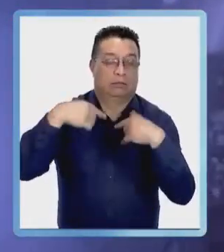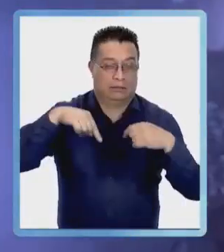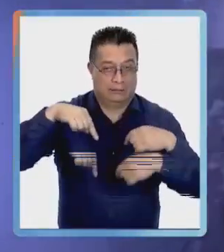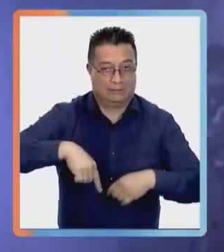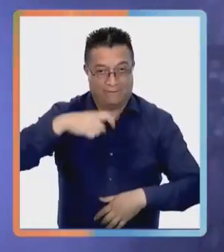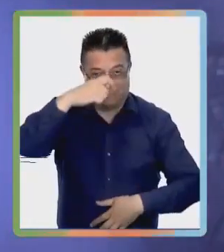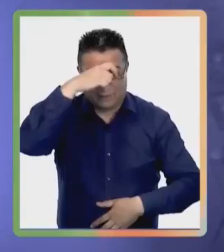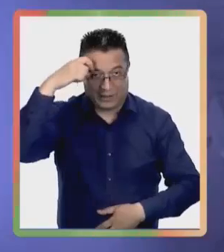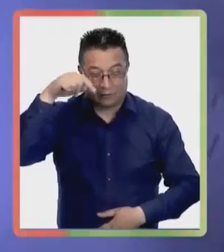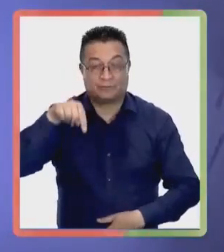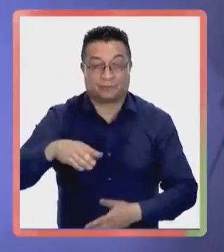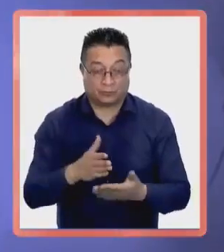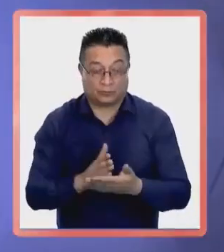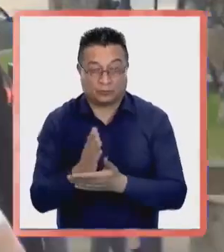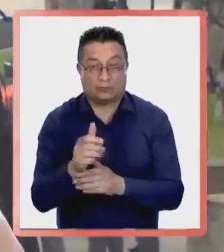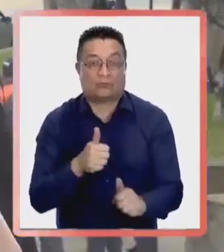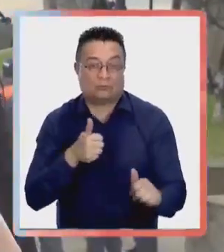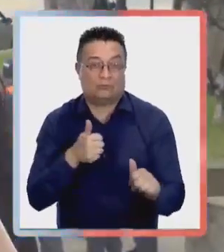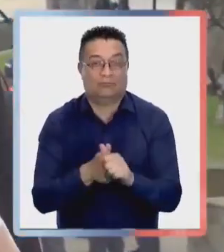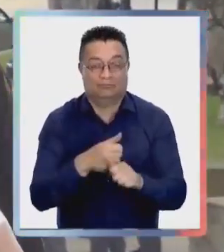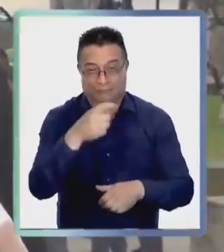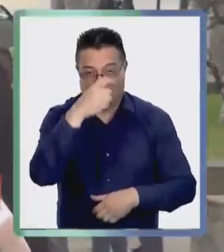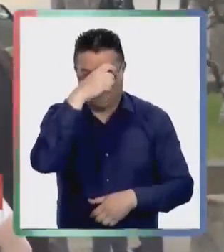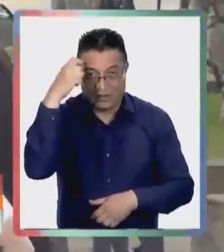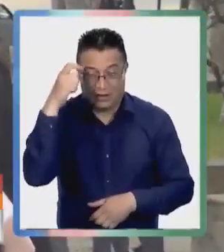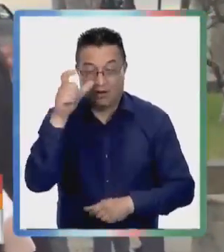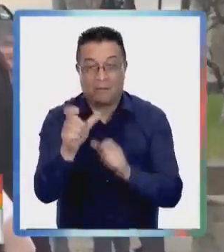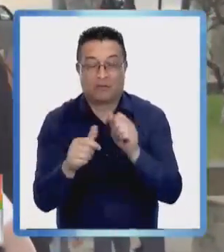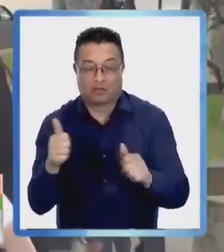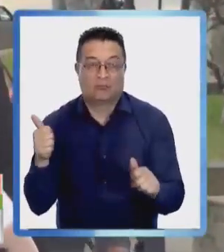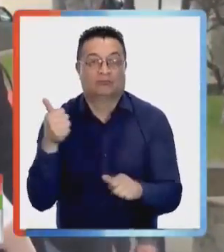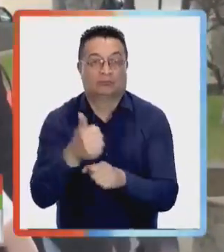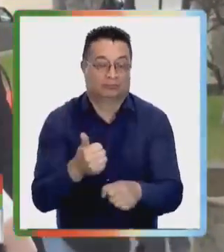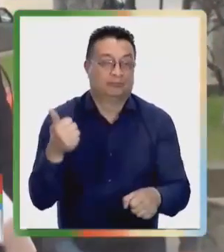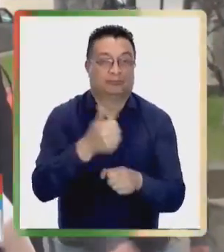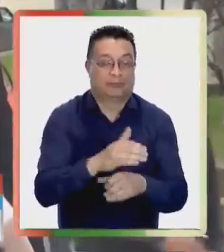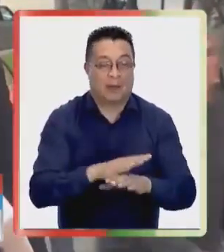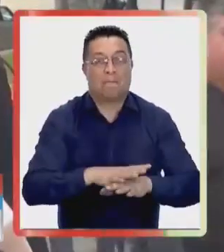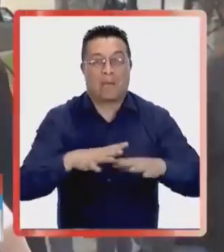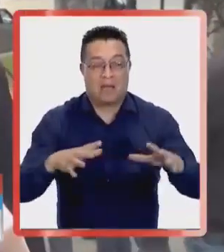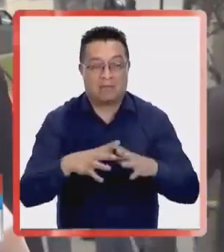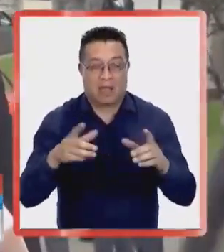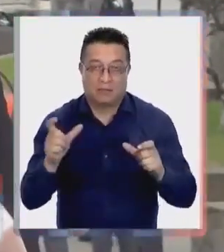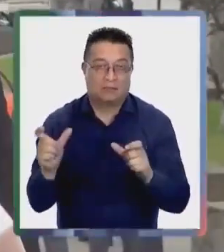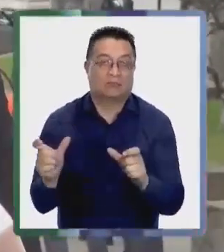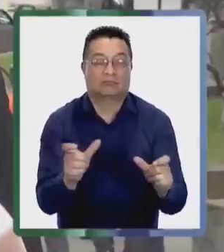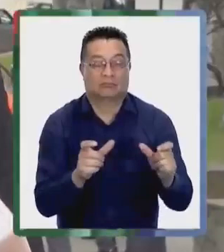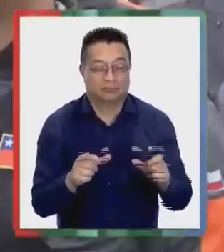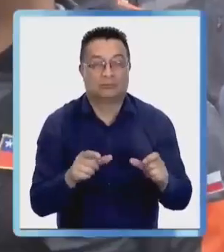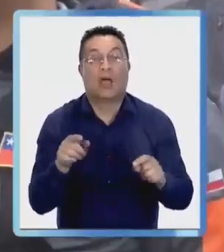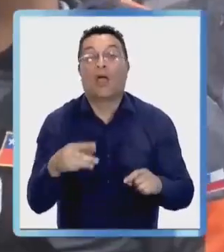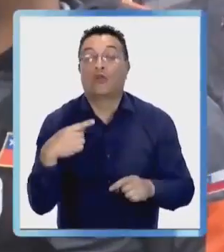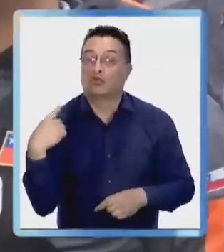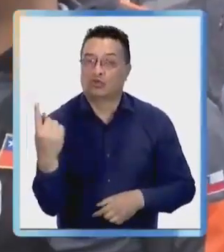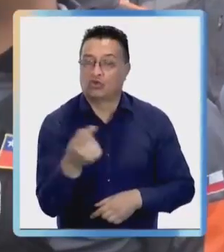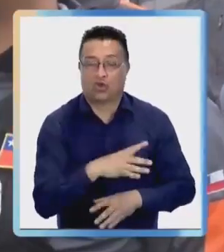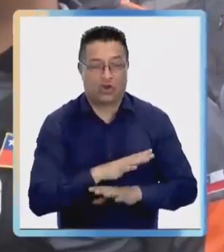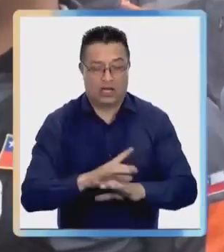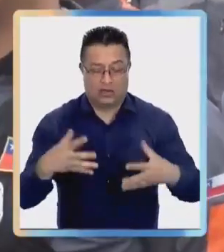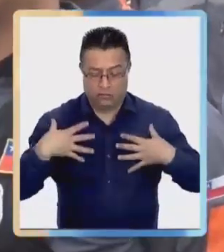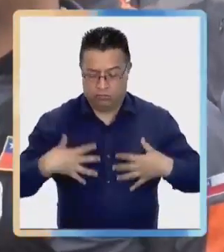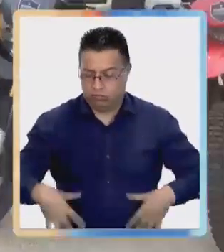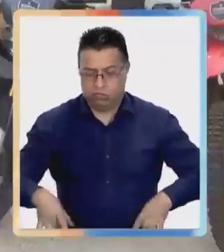estival. Comienza el refuerzo del periodo estival en temas de recursos humanos, de personal. Ya están todos, digamos,